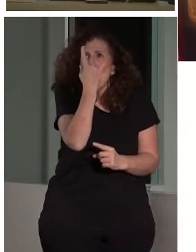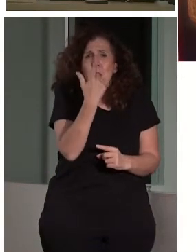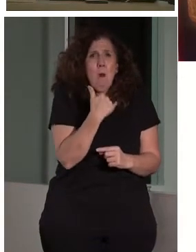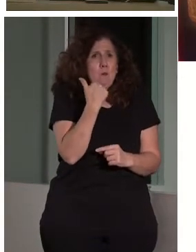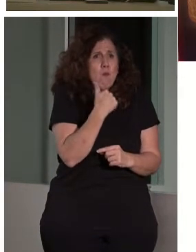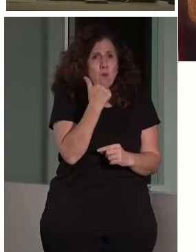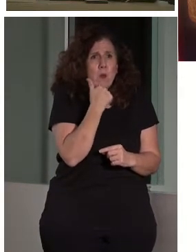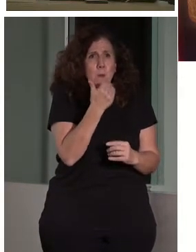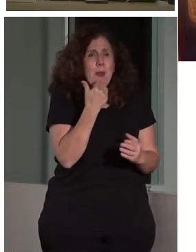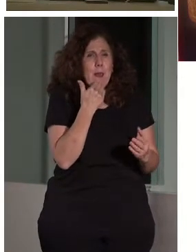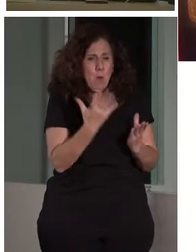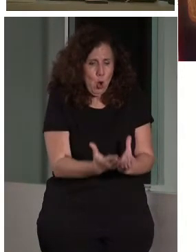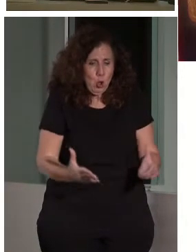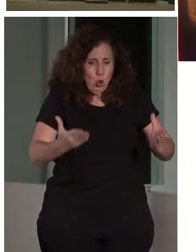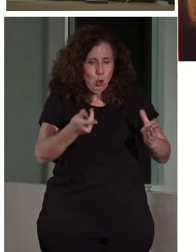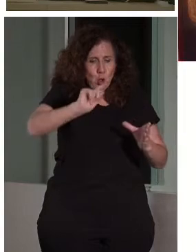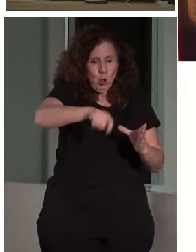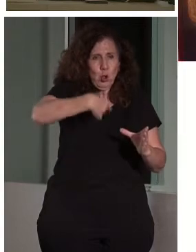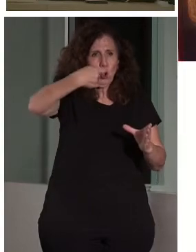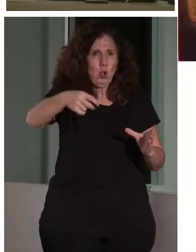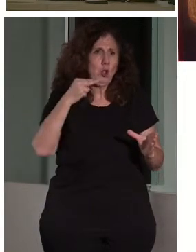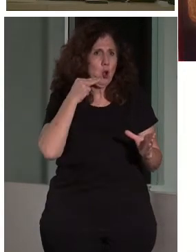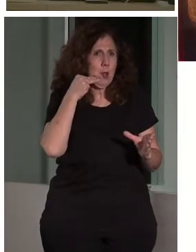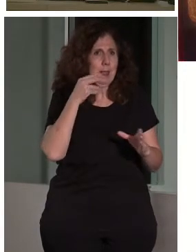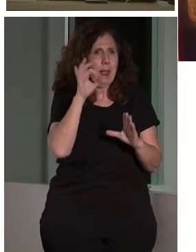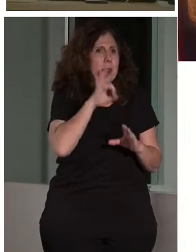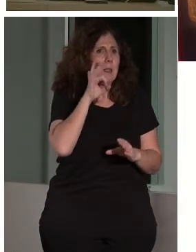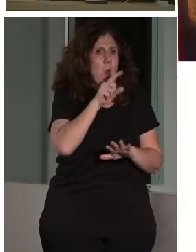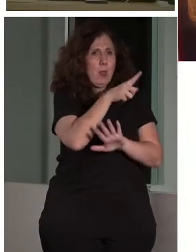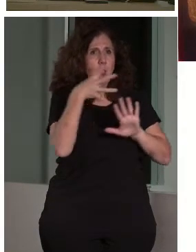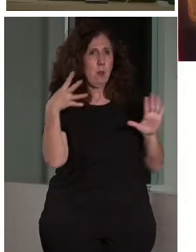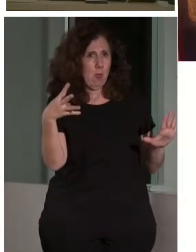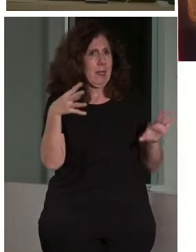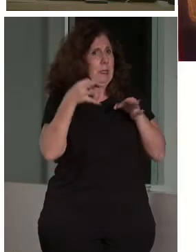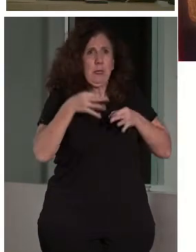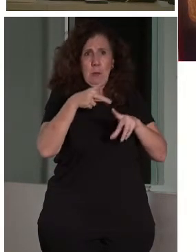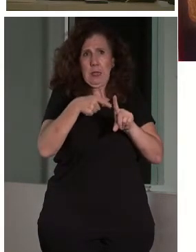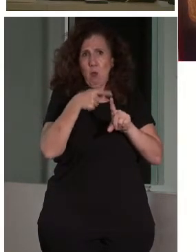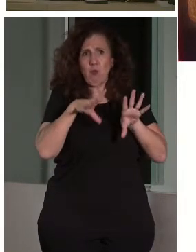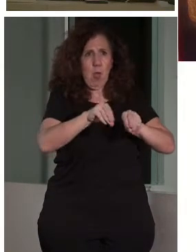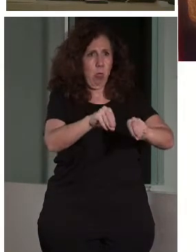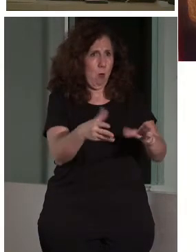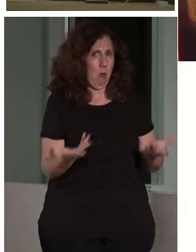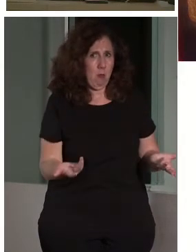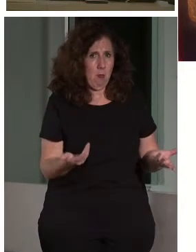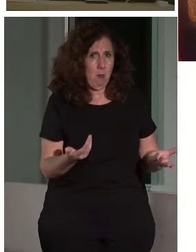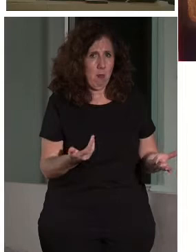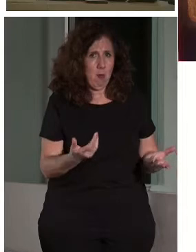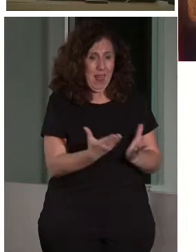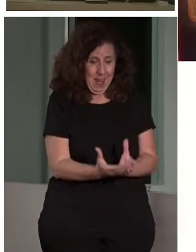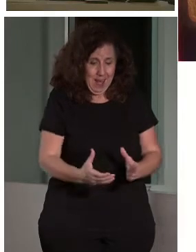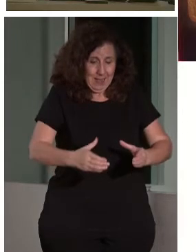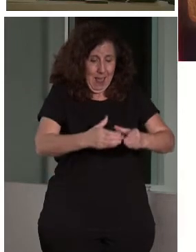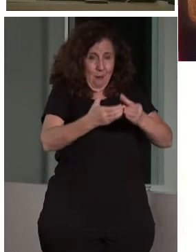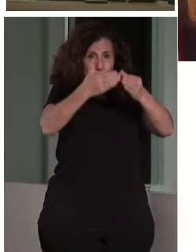tenemos siete chocolateras de latón del siglo XIX. Se ha tocado toda la vida, porque con las debidas precauciones, seamos un poco imaginativos. Las ánforas del Pecio